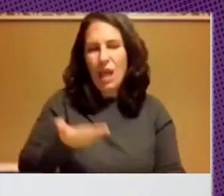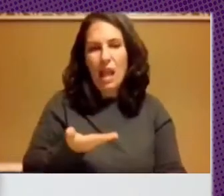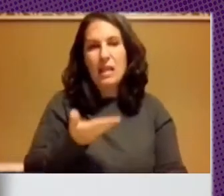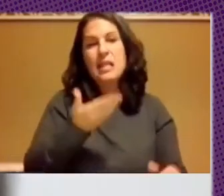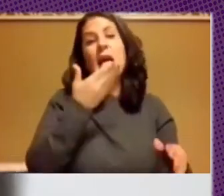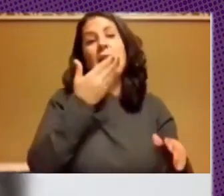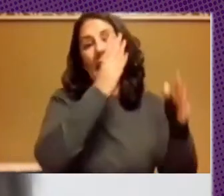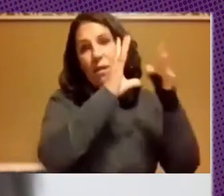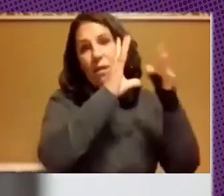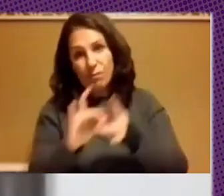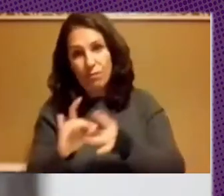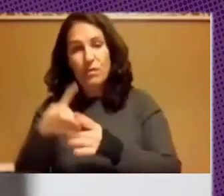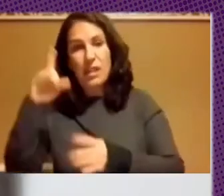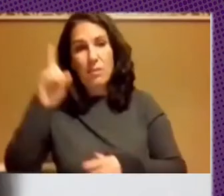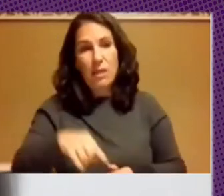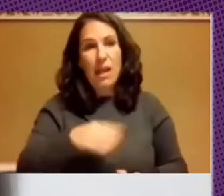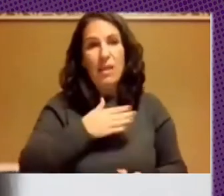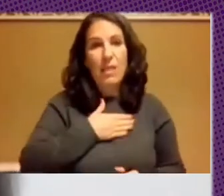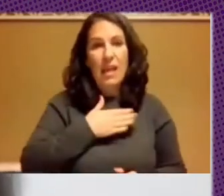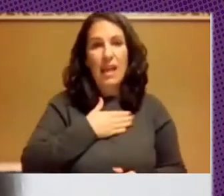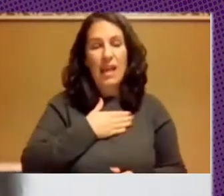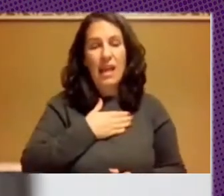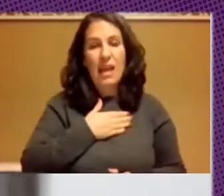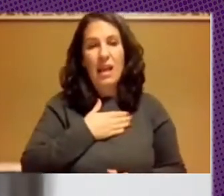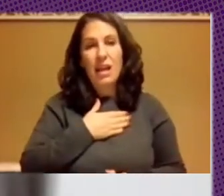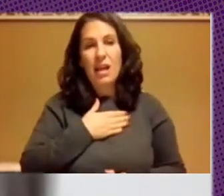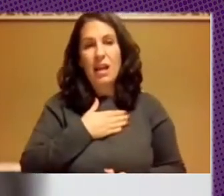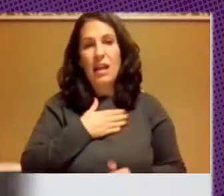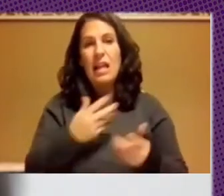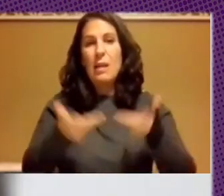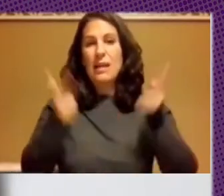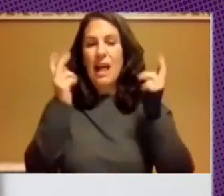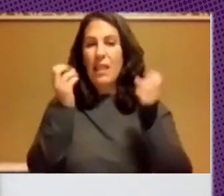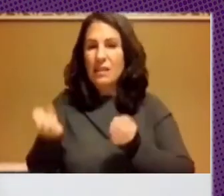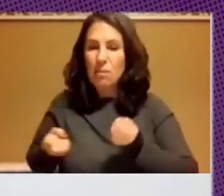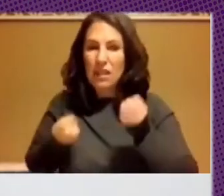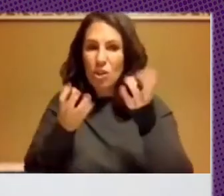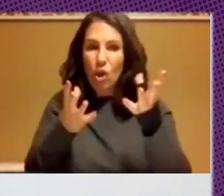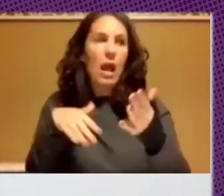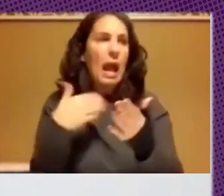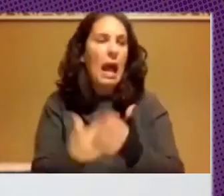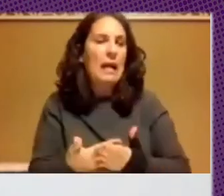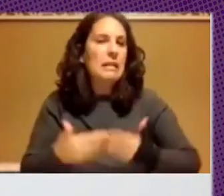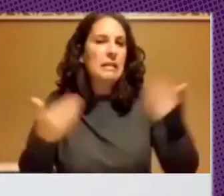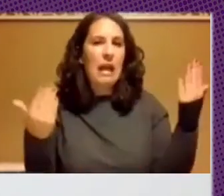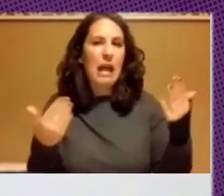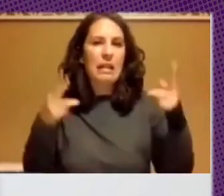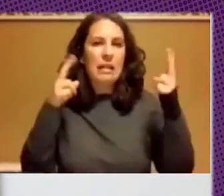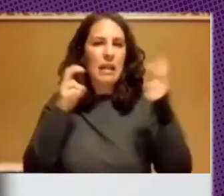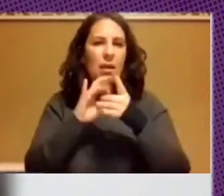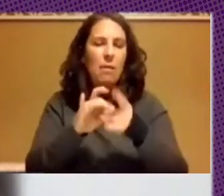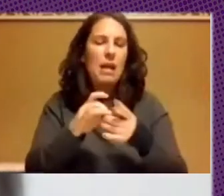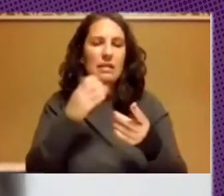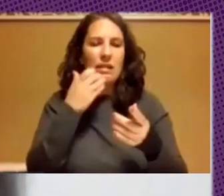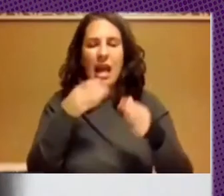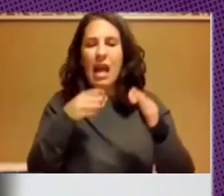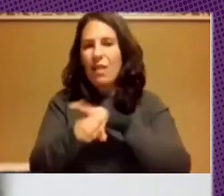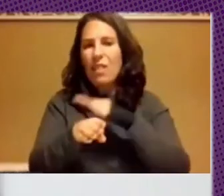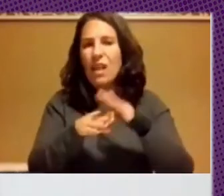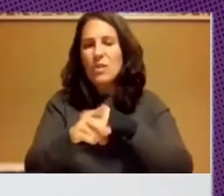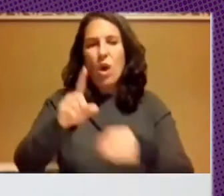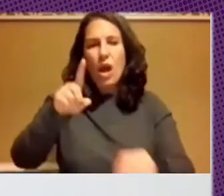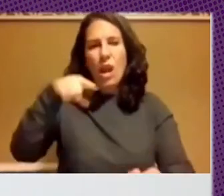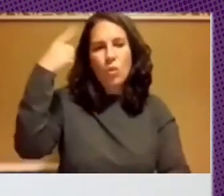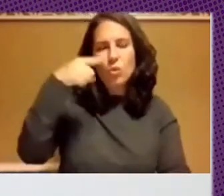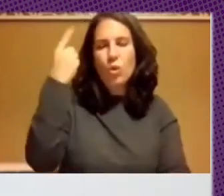de las cuestiones de la evolución vinculada desde libertad de expresión hasta cuestiones relacionadas con acceso a la cultura y